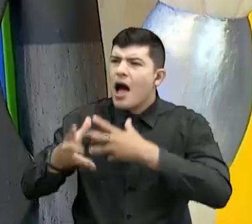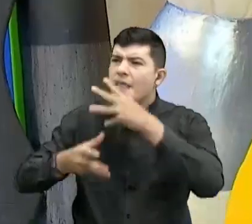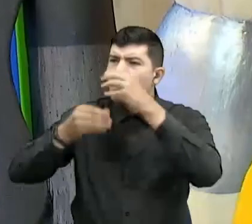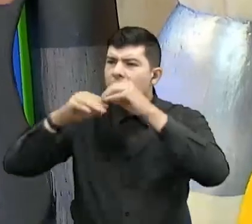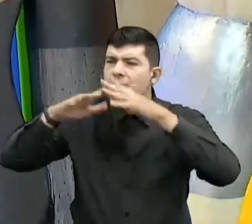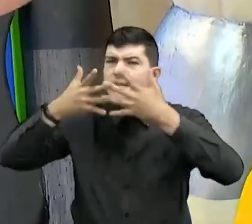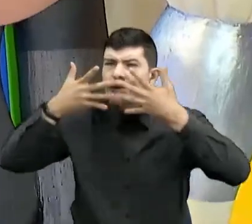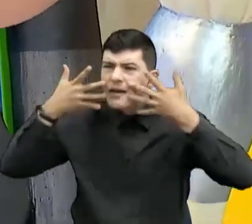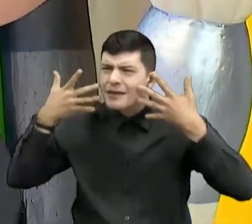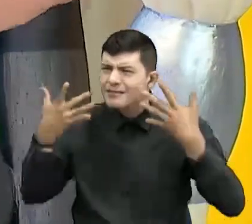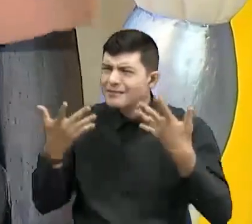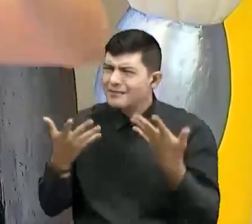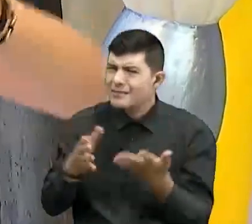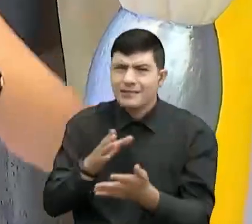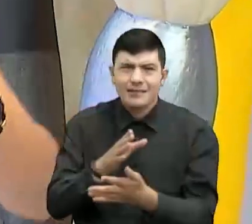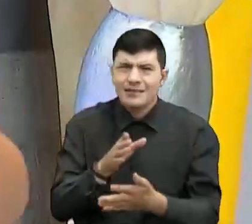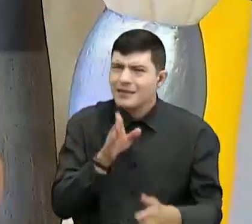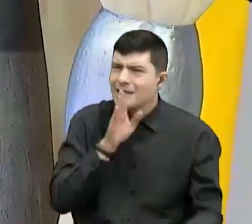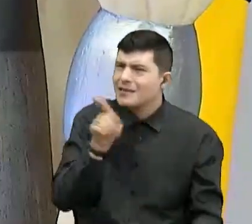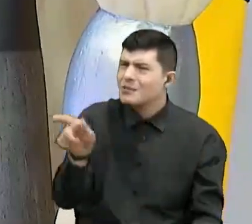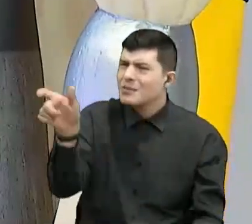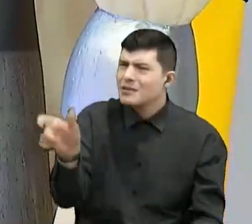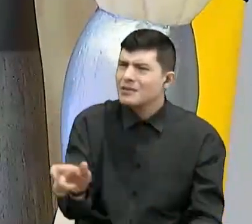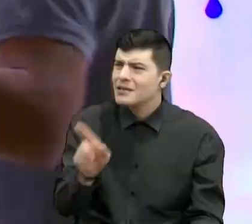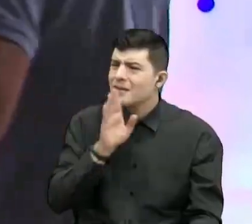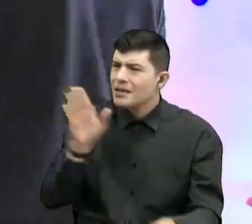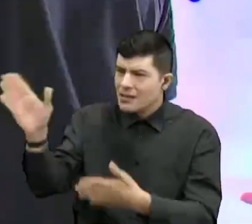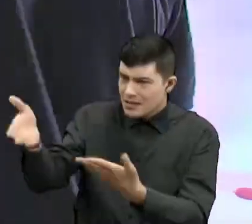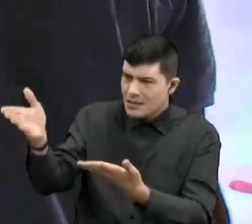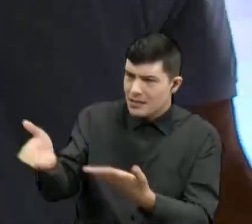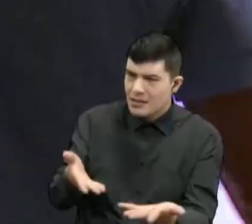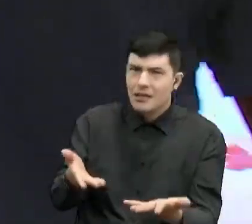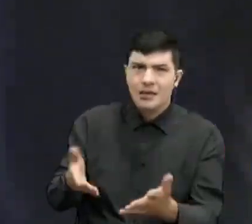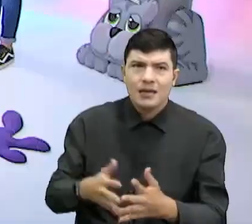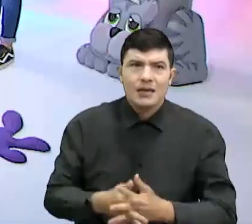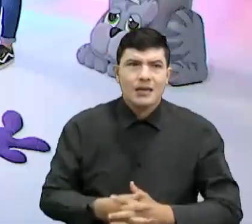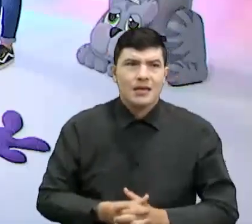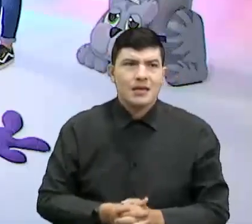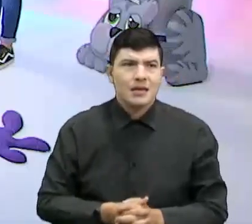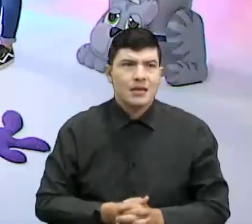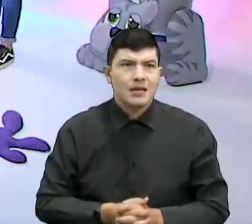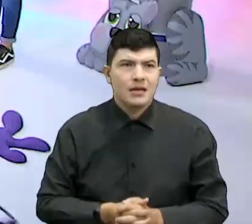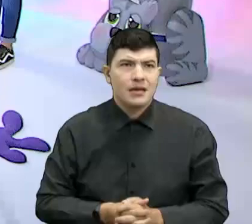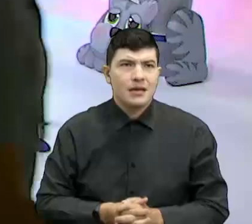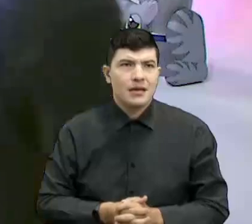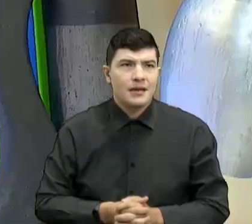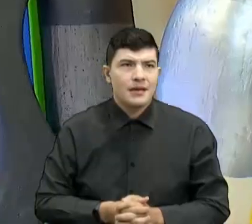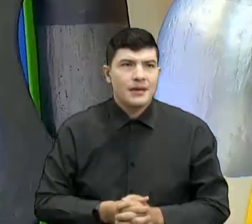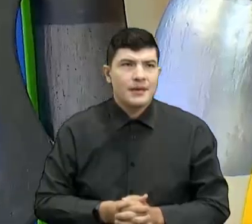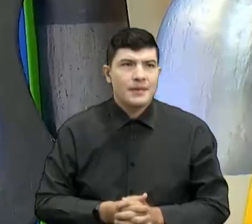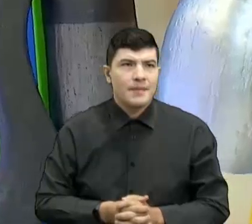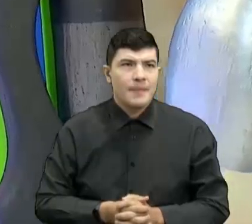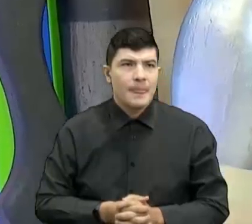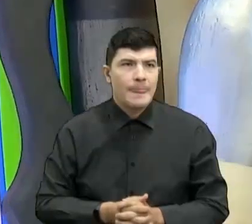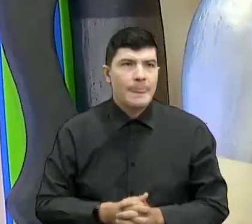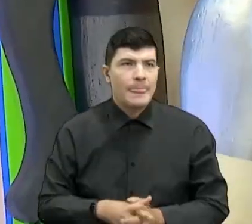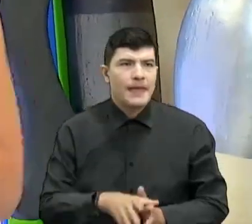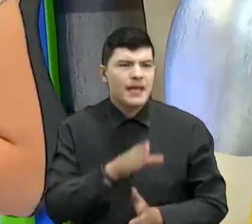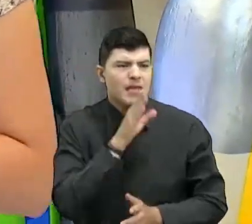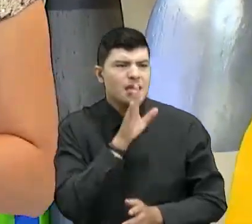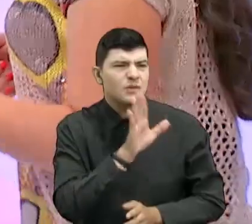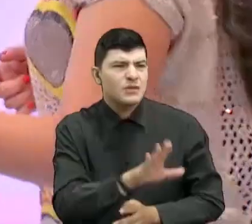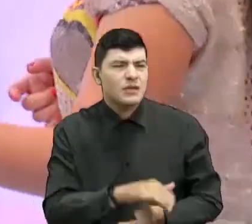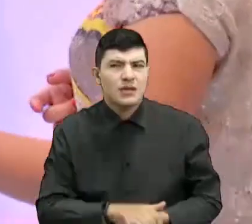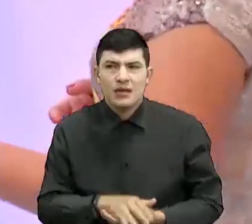Oiga, señor, usted, Raúl, déjeme pasar, señor, déjeme pasar. Permiso, ala Carachas. Señor, ¿quién es usted? Ala